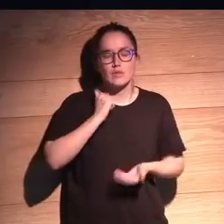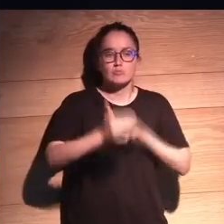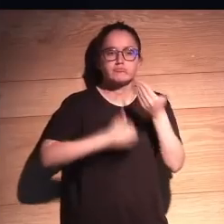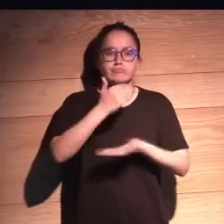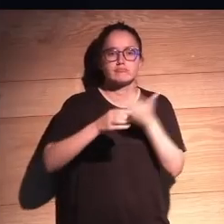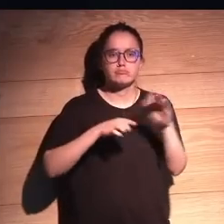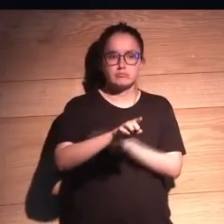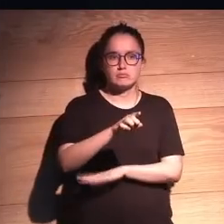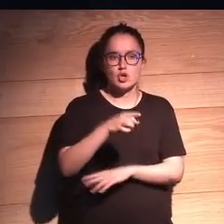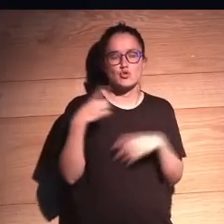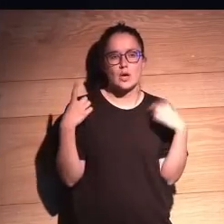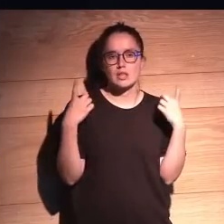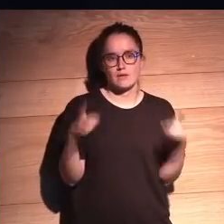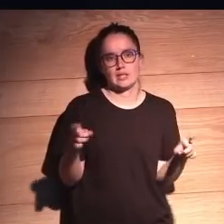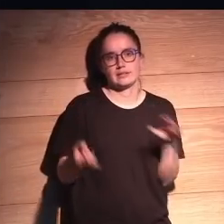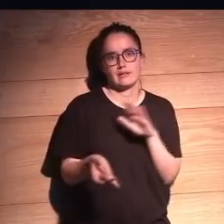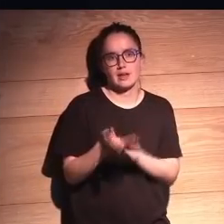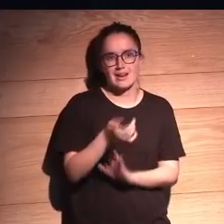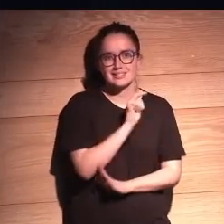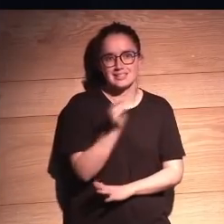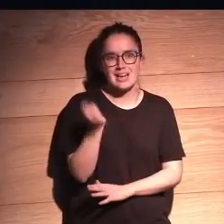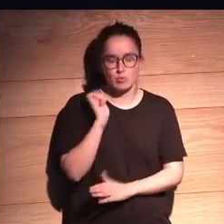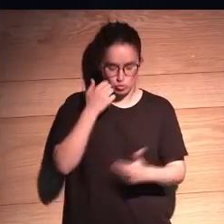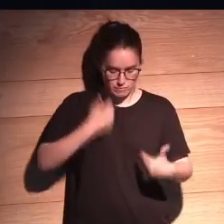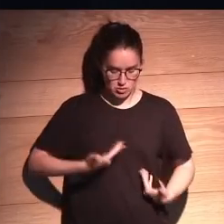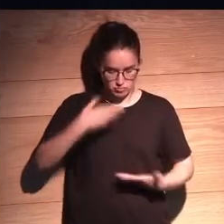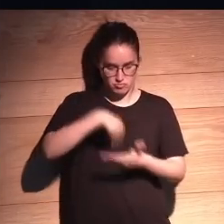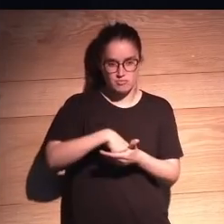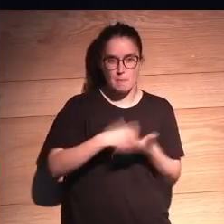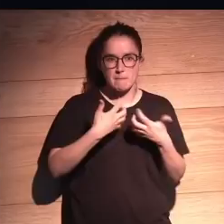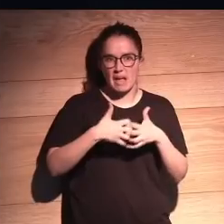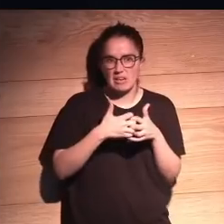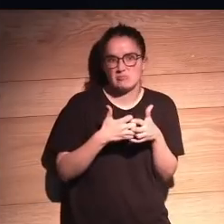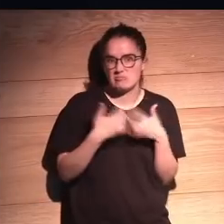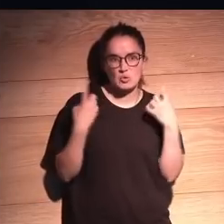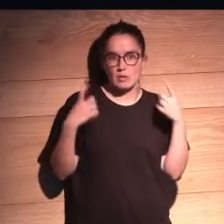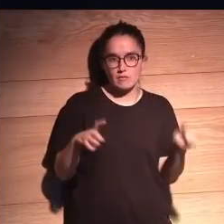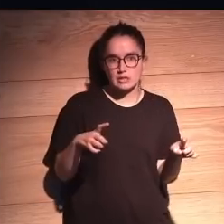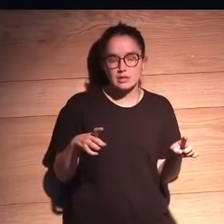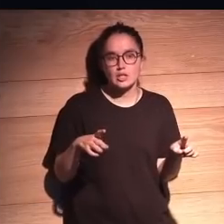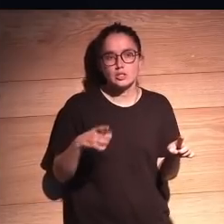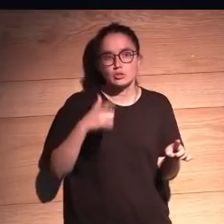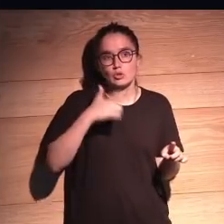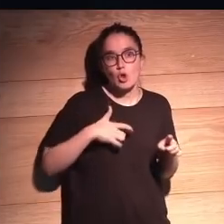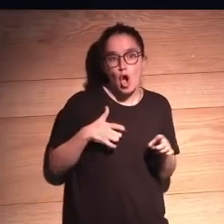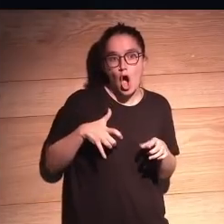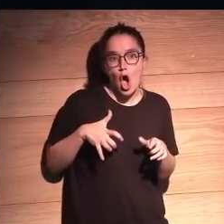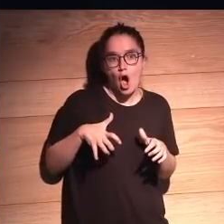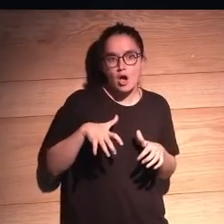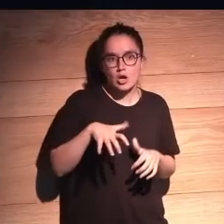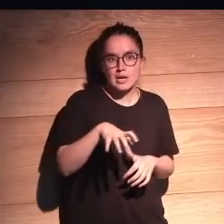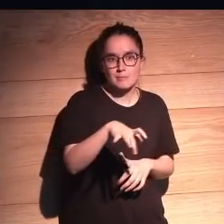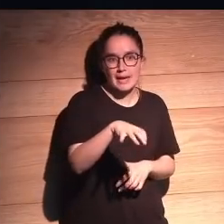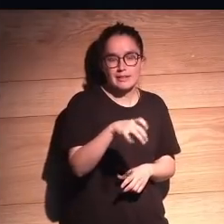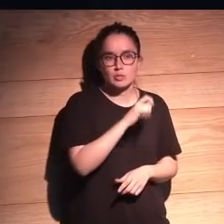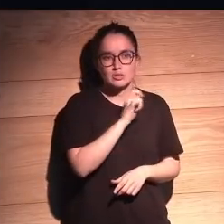avanzada no necesitan crear esclavos en los humanos yo no hemos hecho de las hormigas unos esclavos